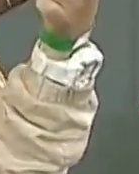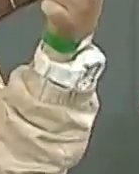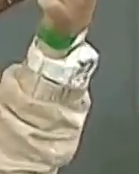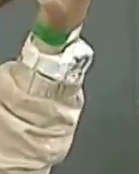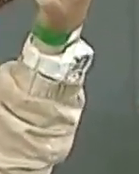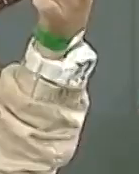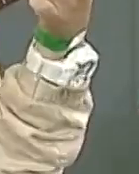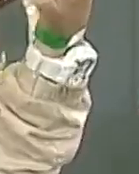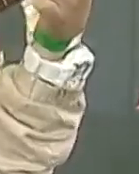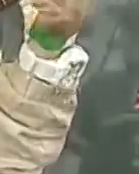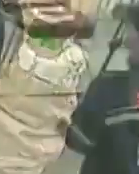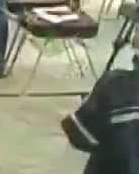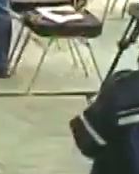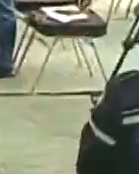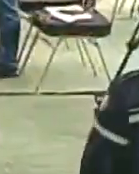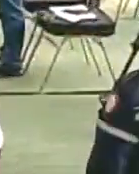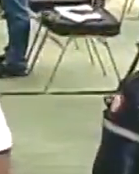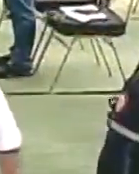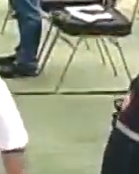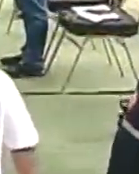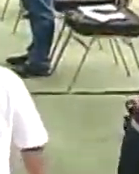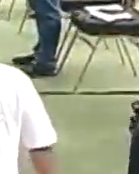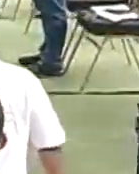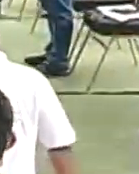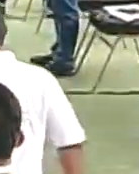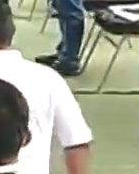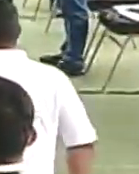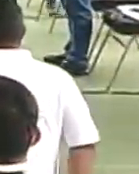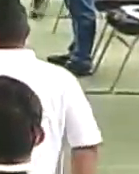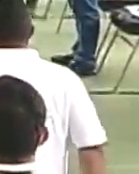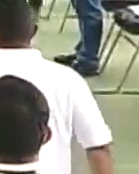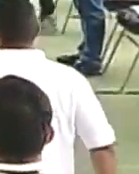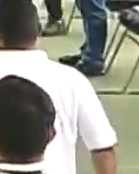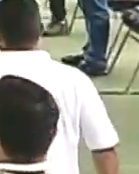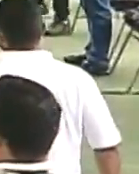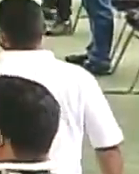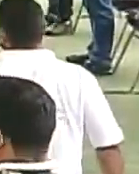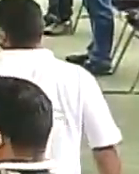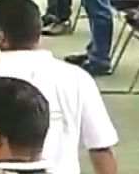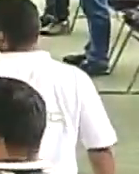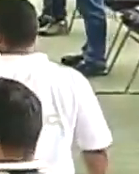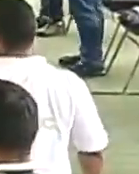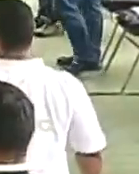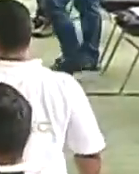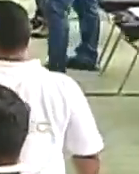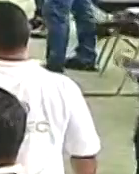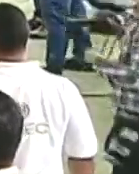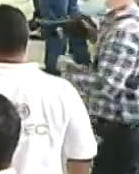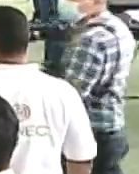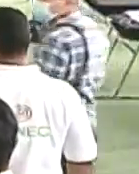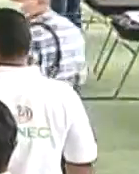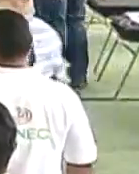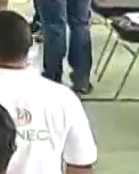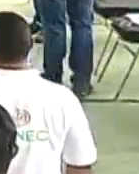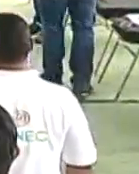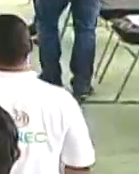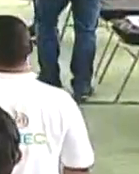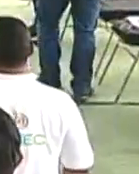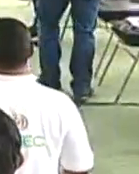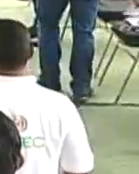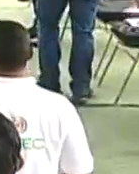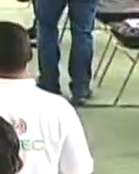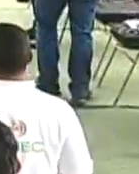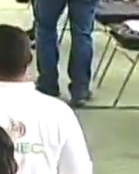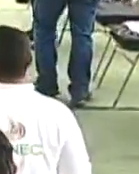Cantora, con el tema Cerecita, del autor Luis Mariano Rivera y el merengue oriental.